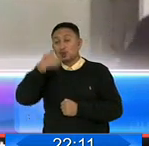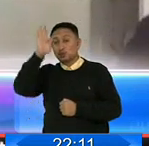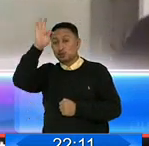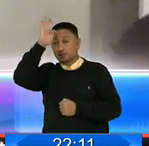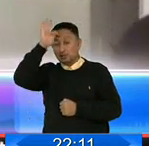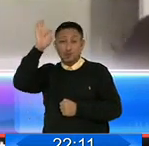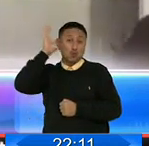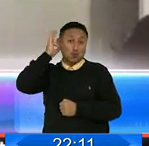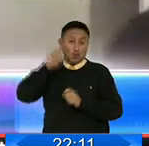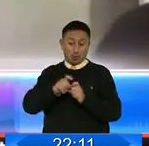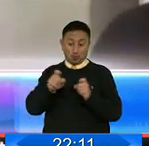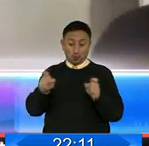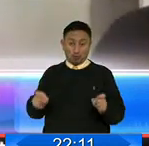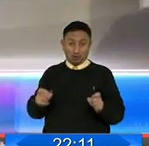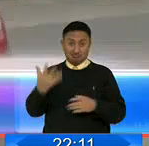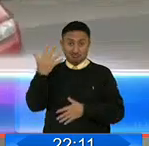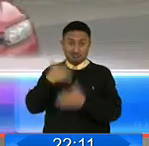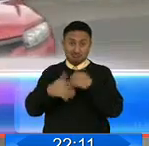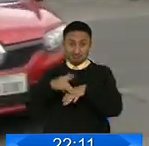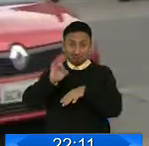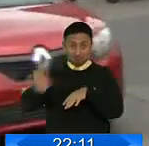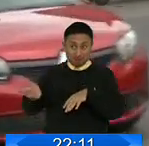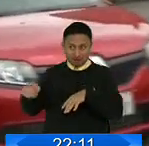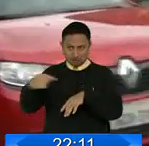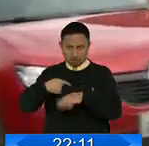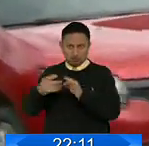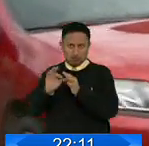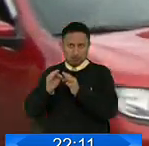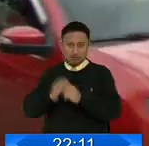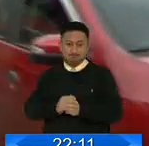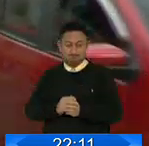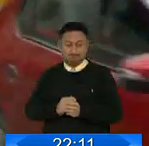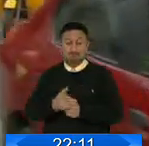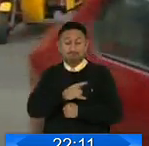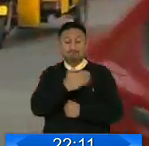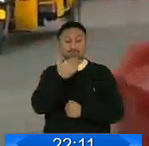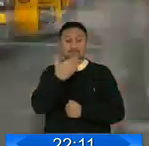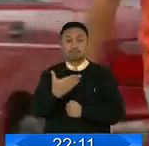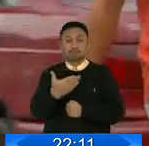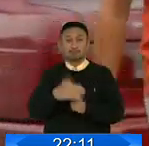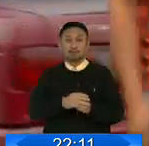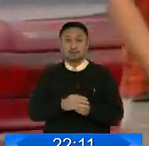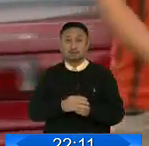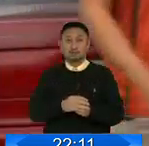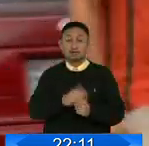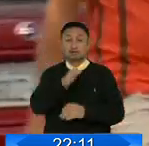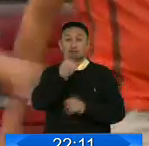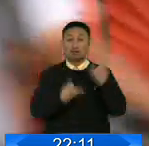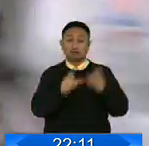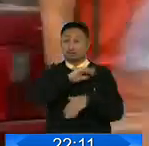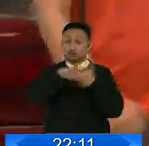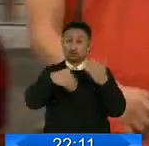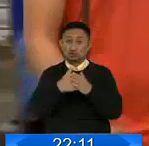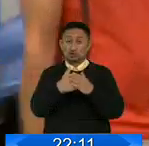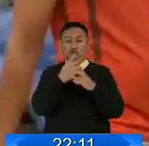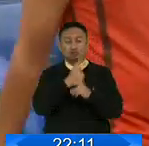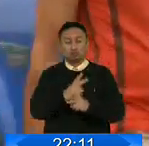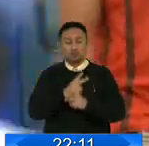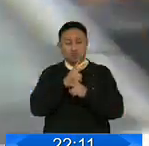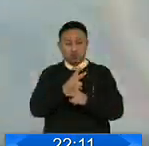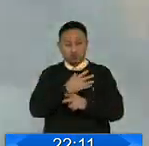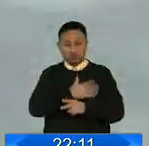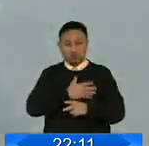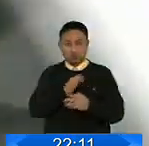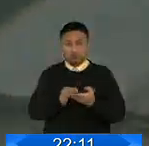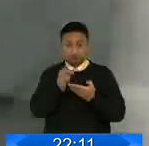abandonada cinco años. La alcaldesa hizo un llamado a la ciudadanía a tomar todas las medidas de seguridad para evitar nuevos